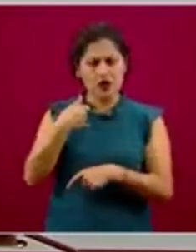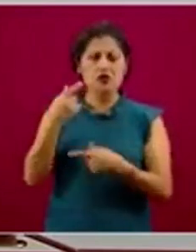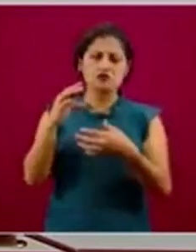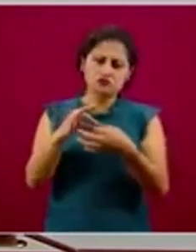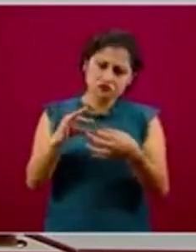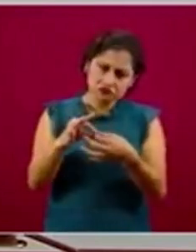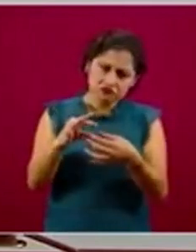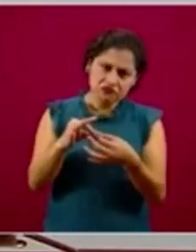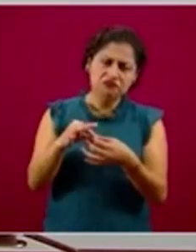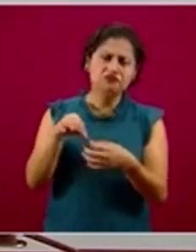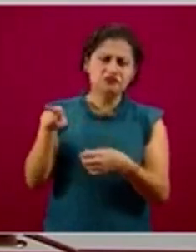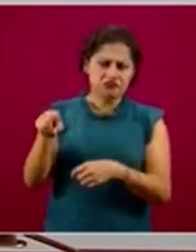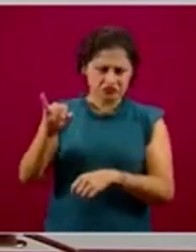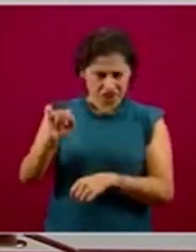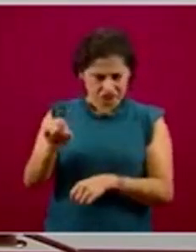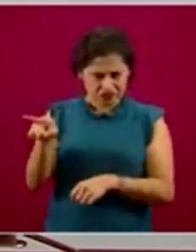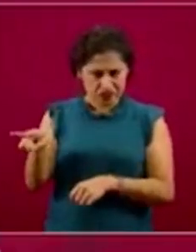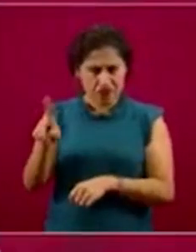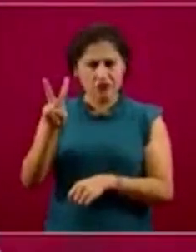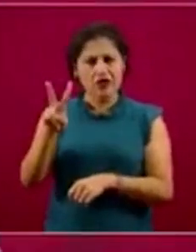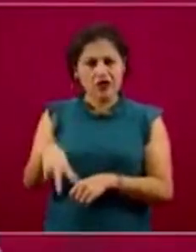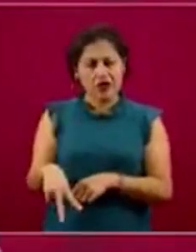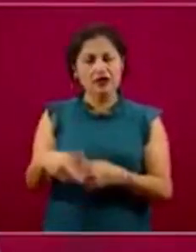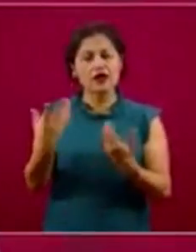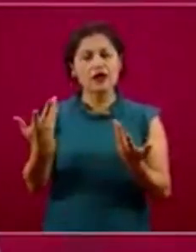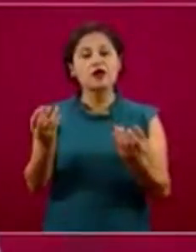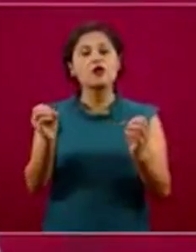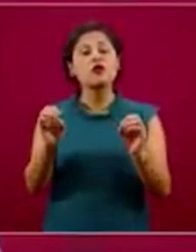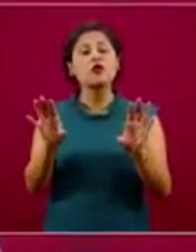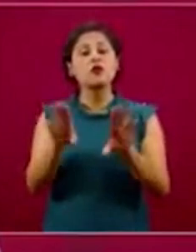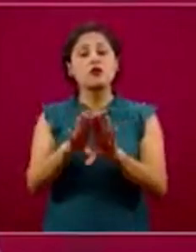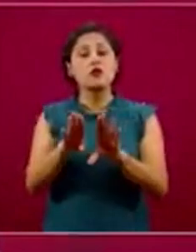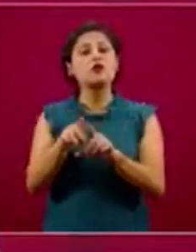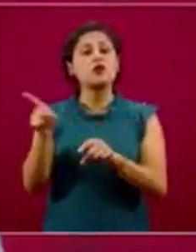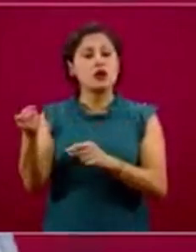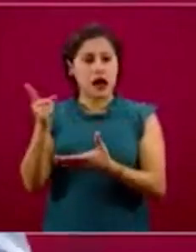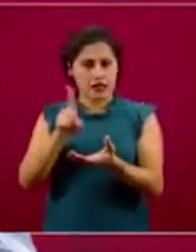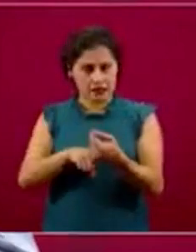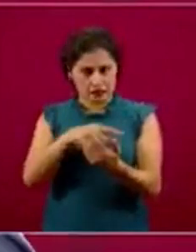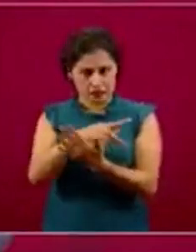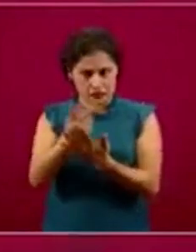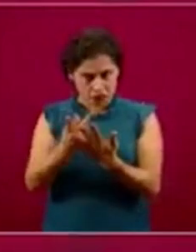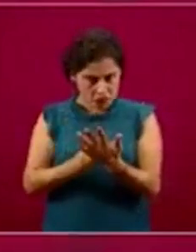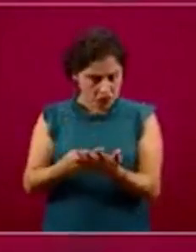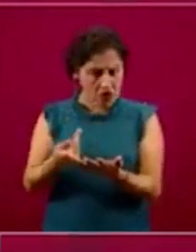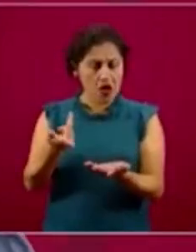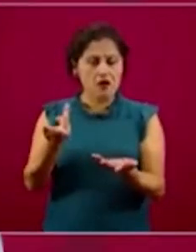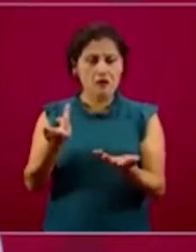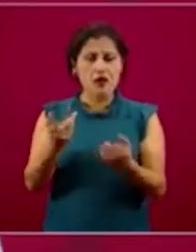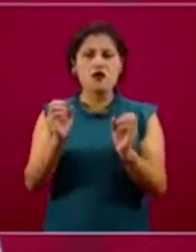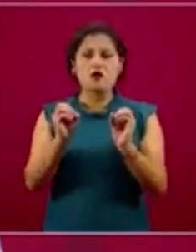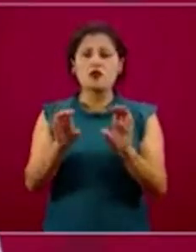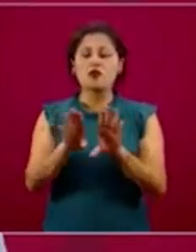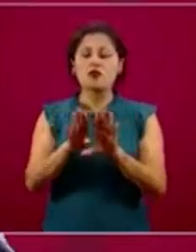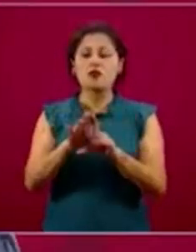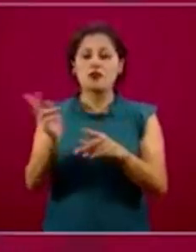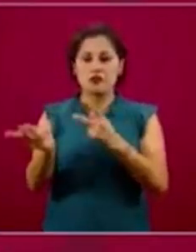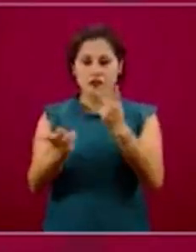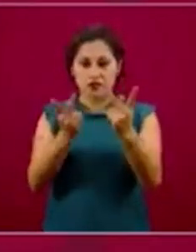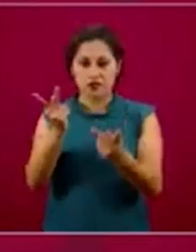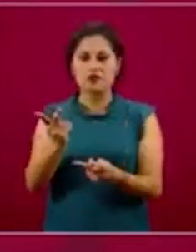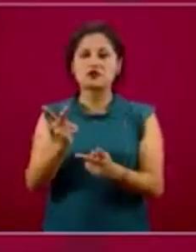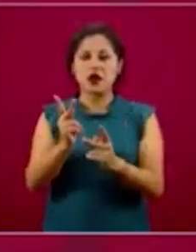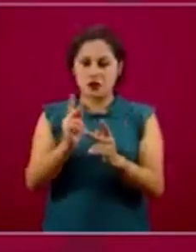revisar de que sea efectivamente que forme parte de este programa y así recibir nuevamente la